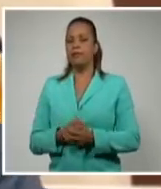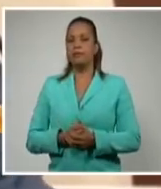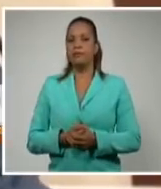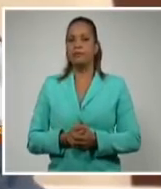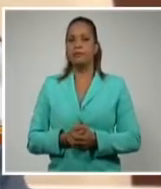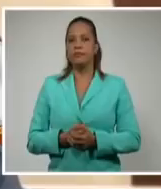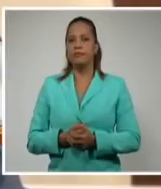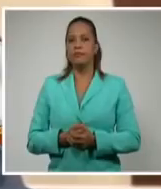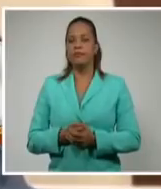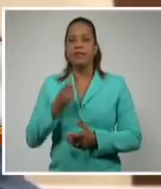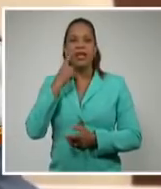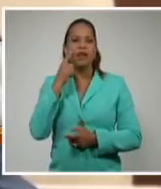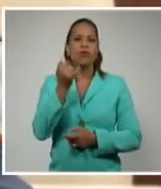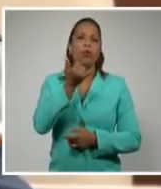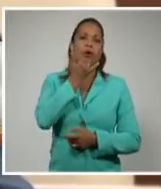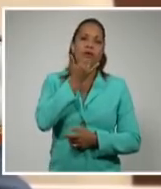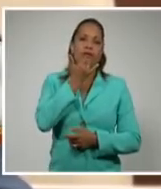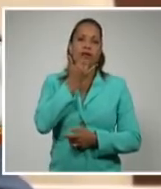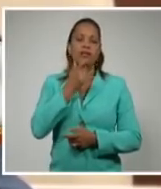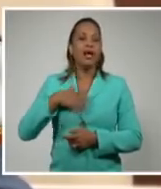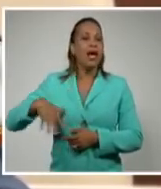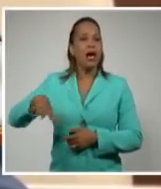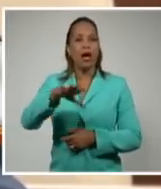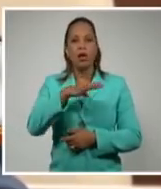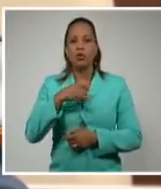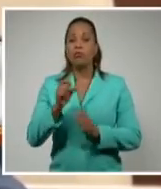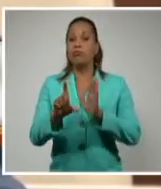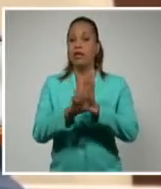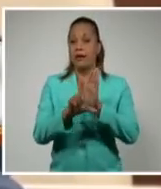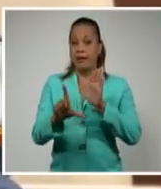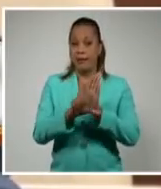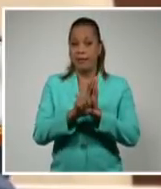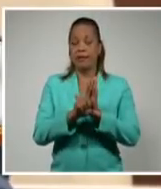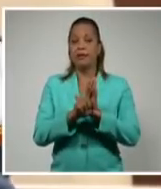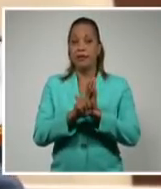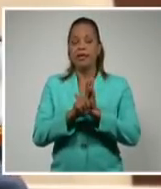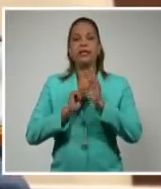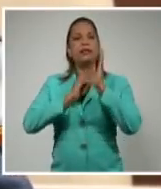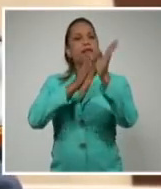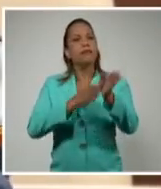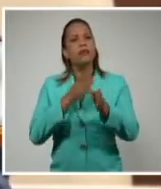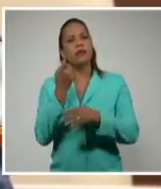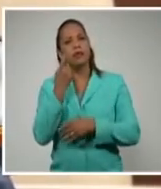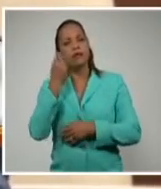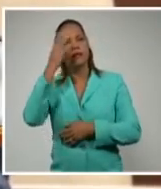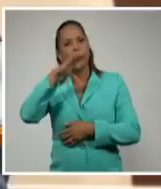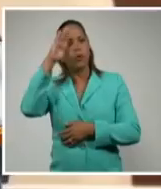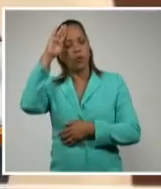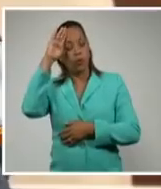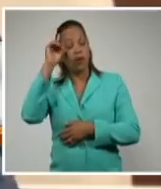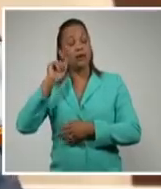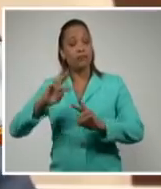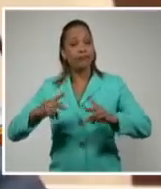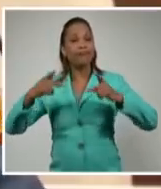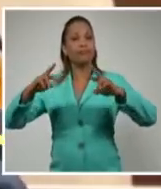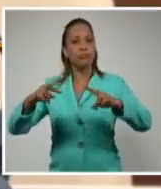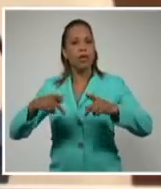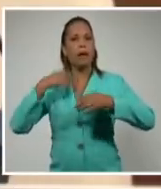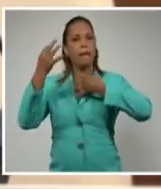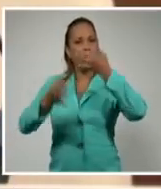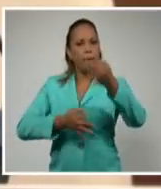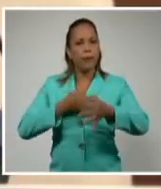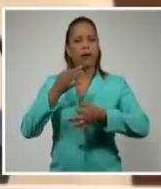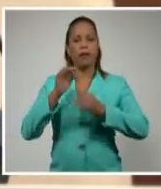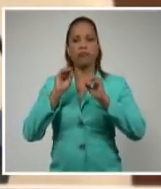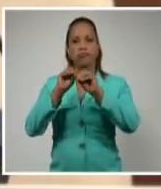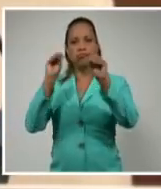dirección contraria al clima de legalidad, orden y disciplina que necesita el país y al que hemos sido reiteradamente convocados.